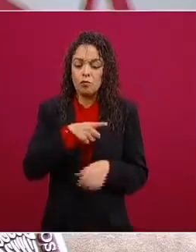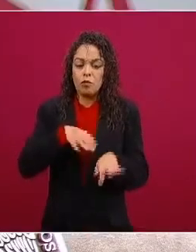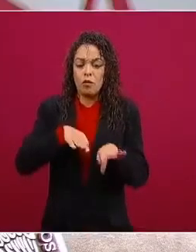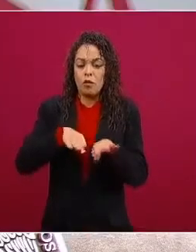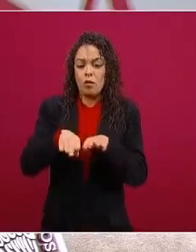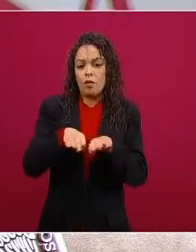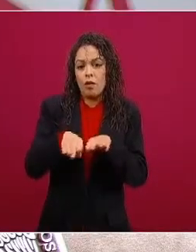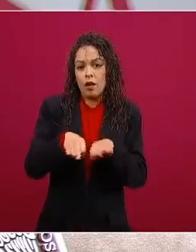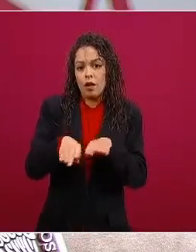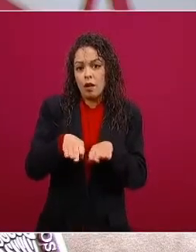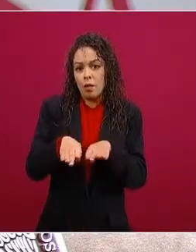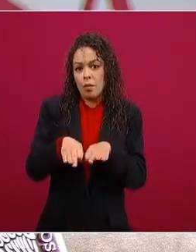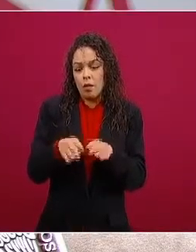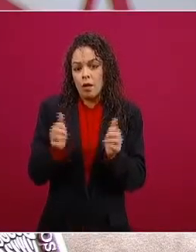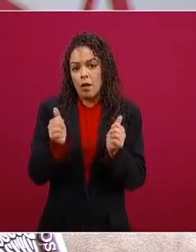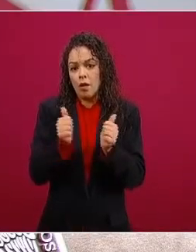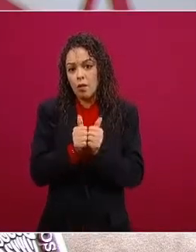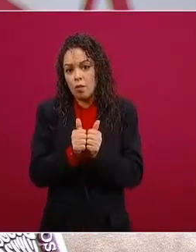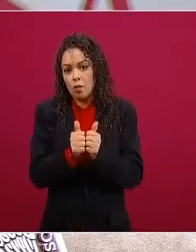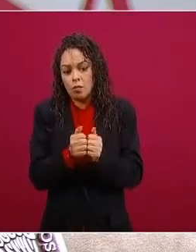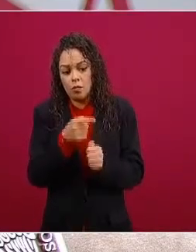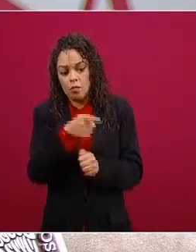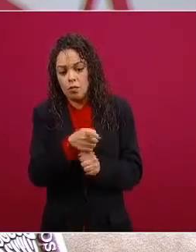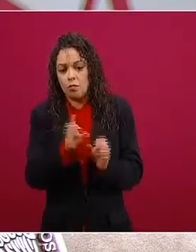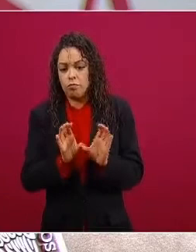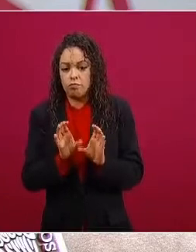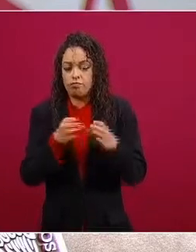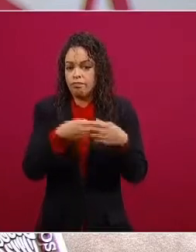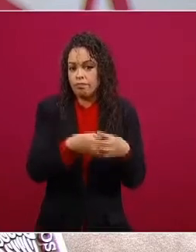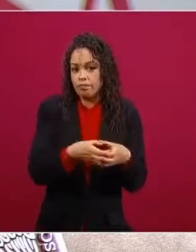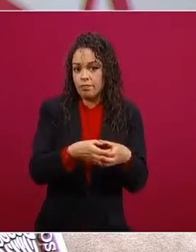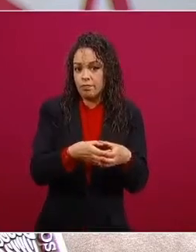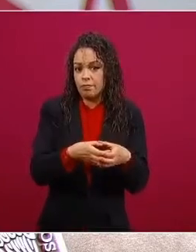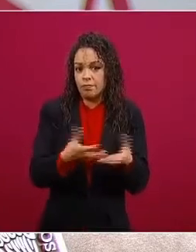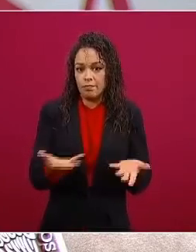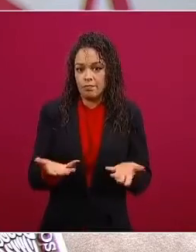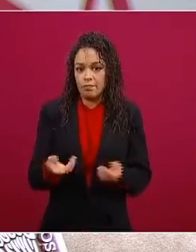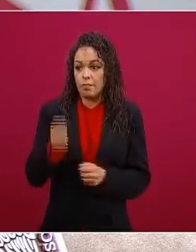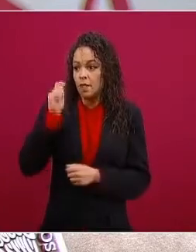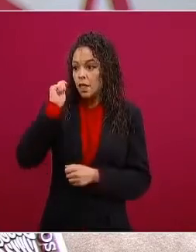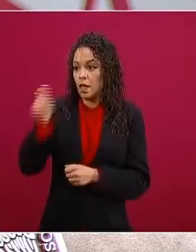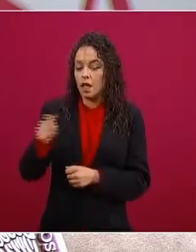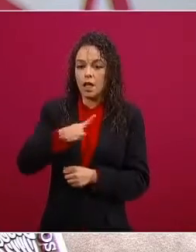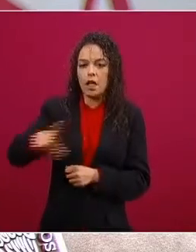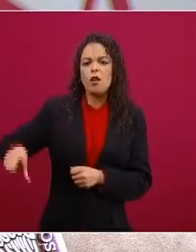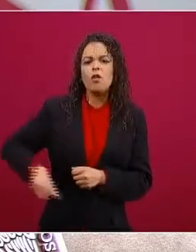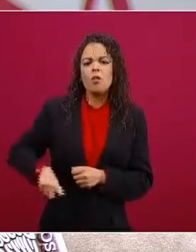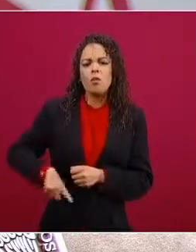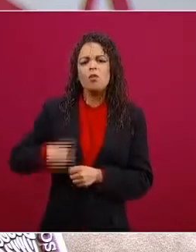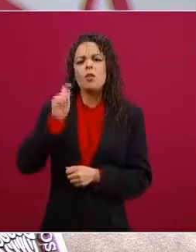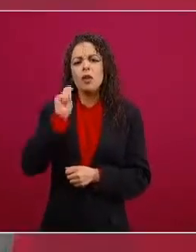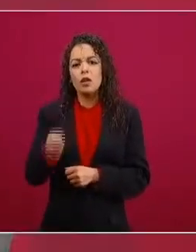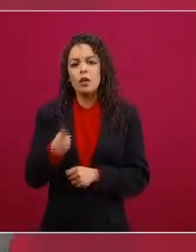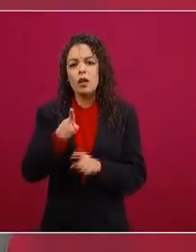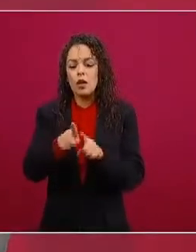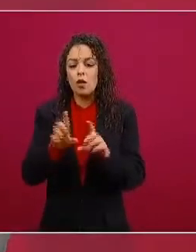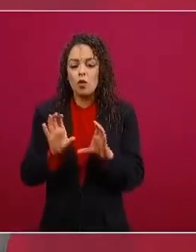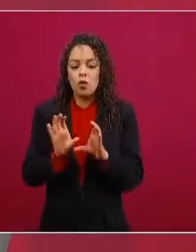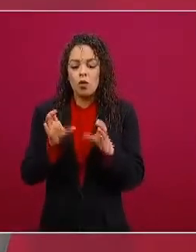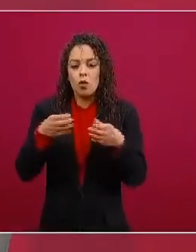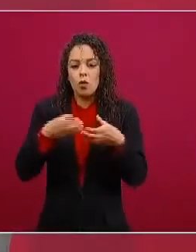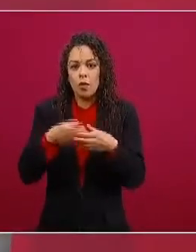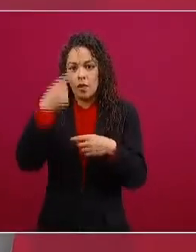que es el gobierno como siempre lo digo un comité al servicio de unos